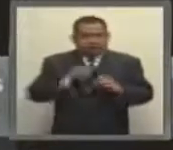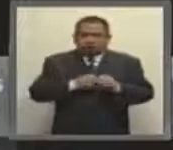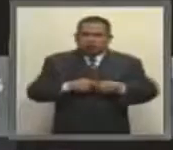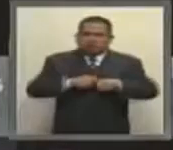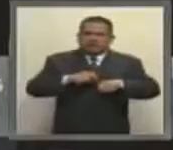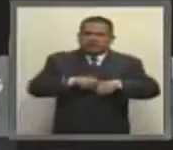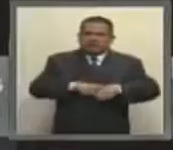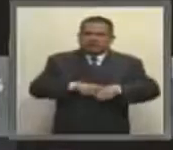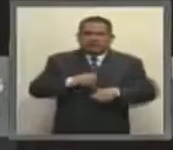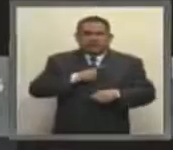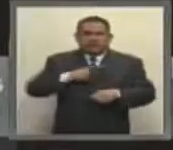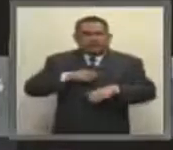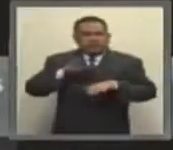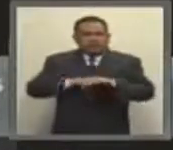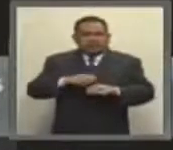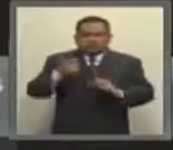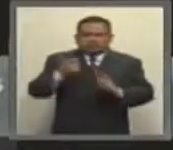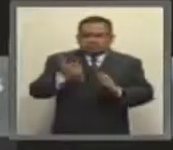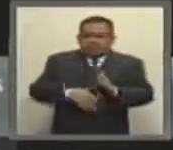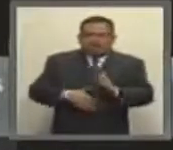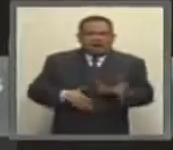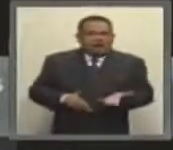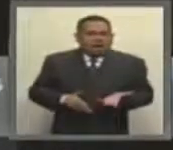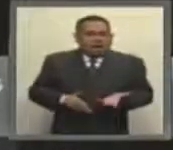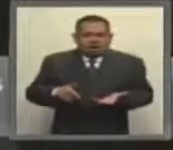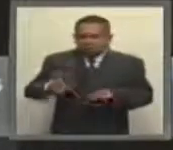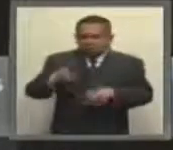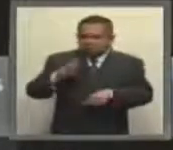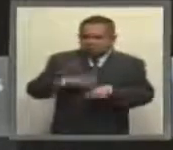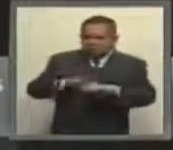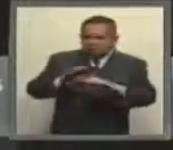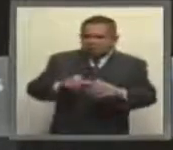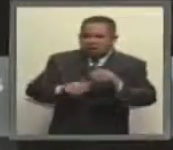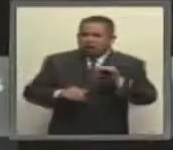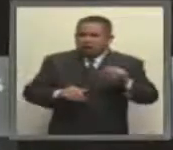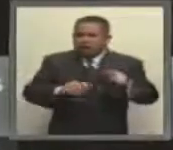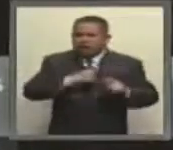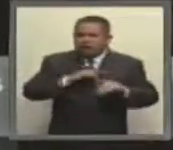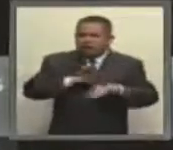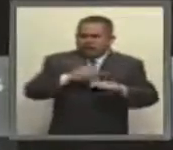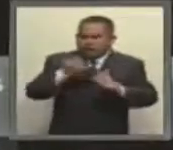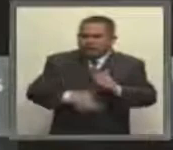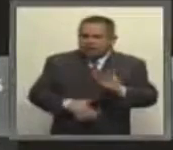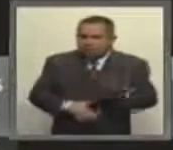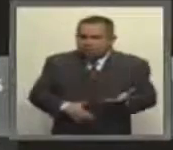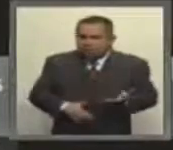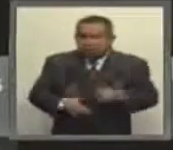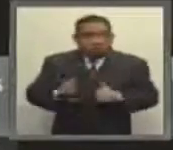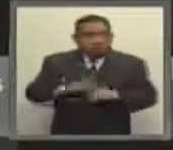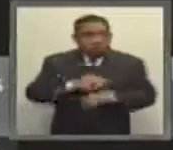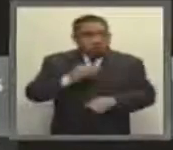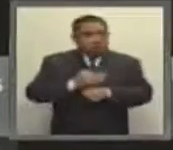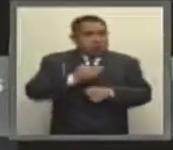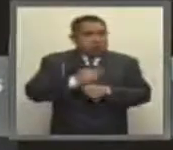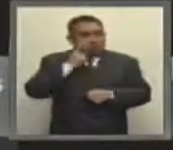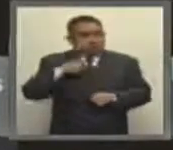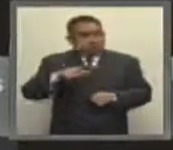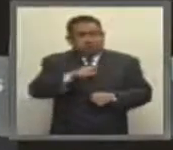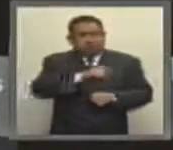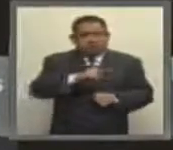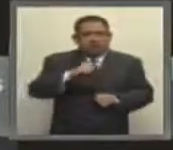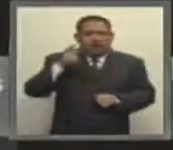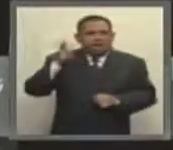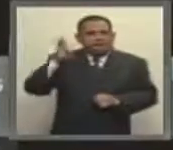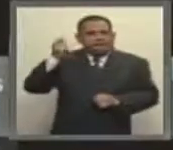deben ser las más bajas que cobren las administradoras de fondo para el retiro, puesto que si en la actualidad el